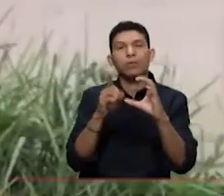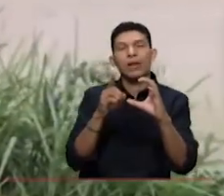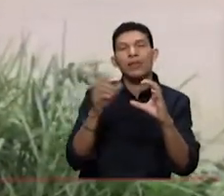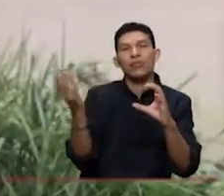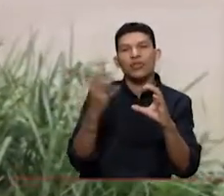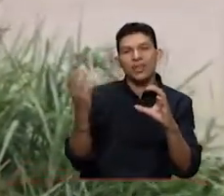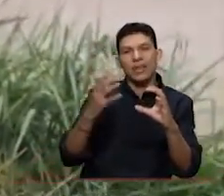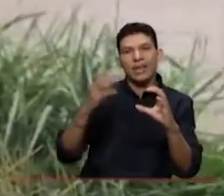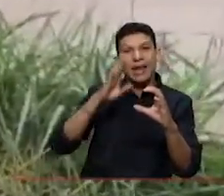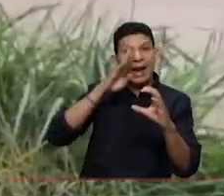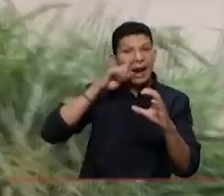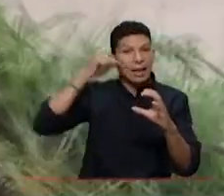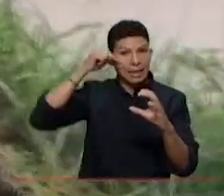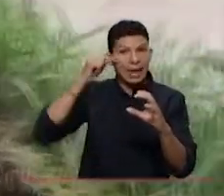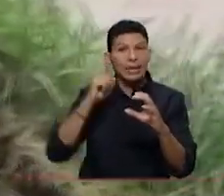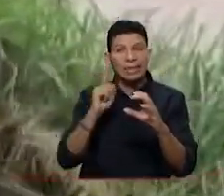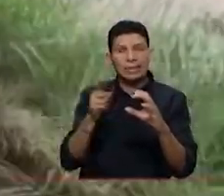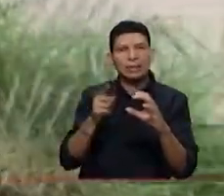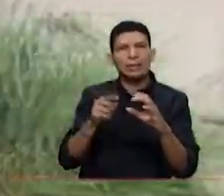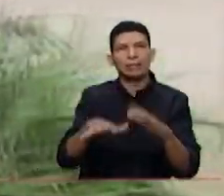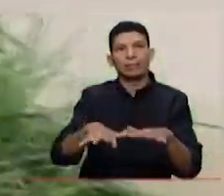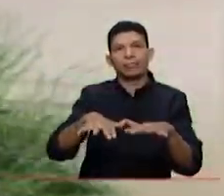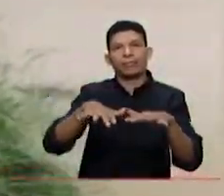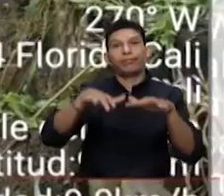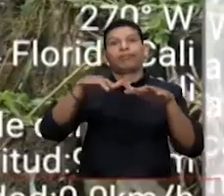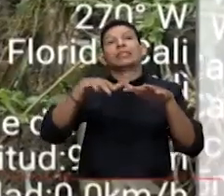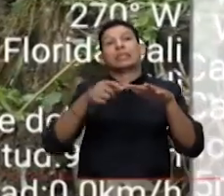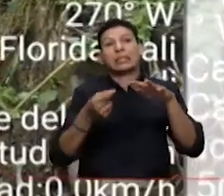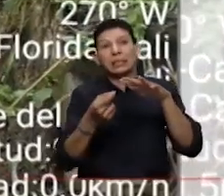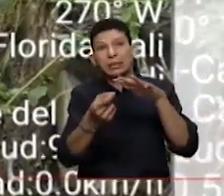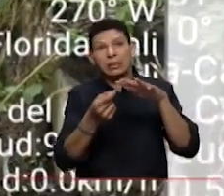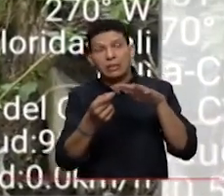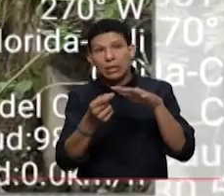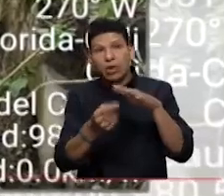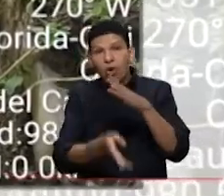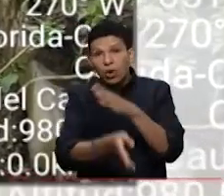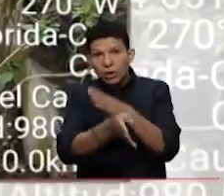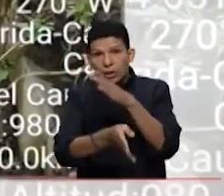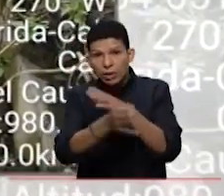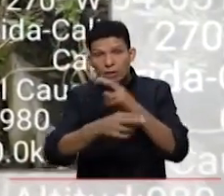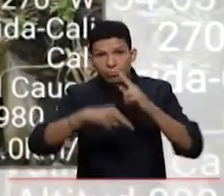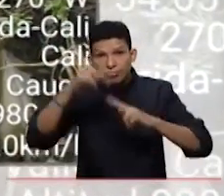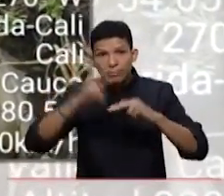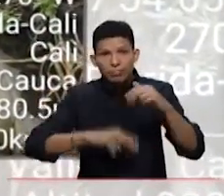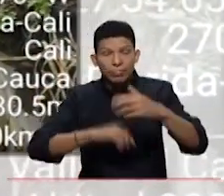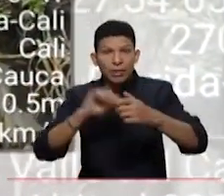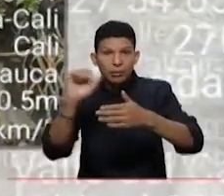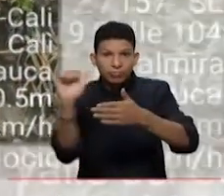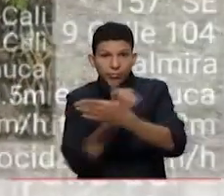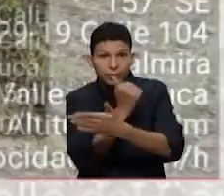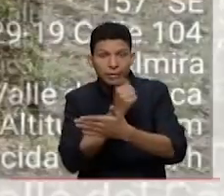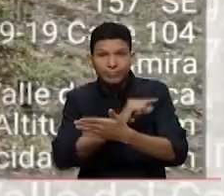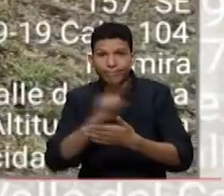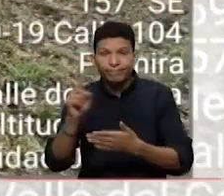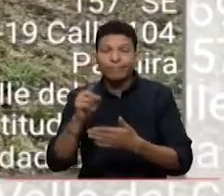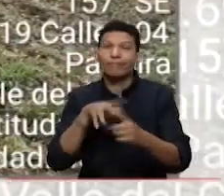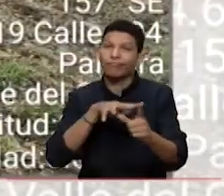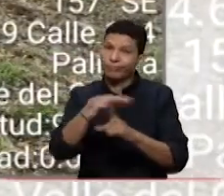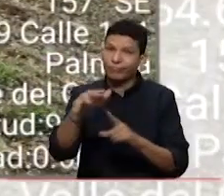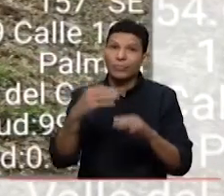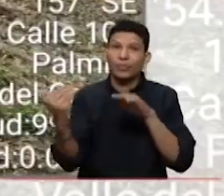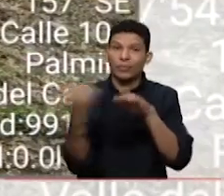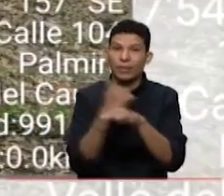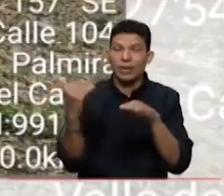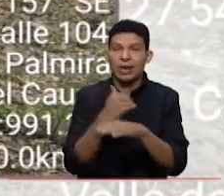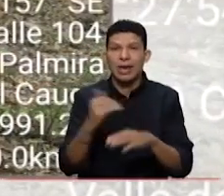Candelaria, presentó problemas de erosión marginal de la orilla, que de continuar sin ningún tipo de obra de mitigación, puede terminar afectando la